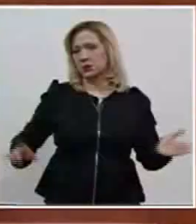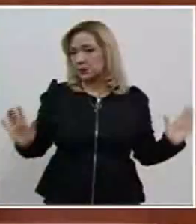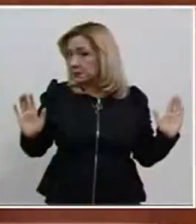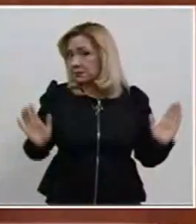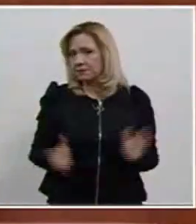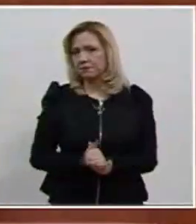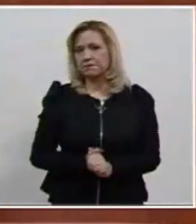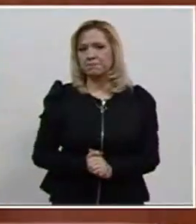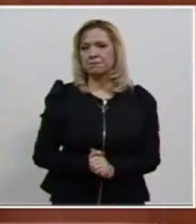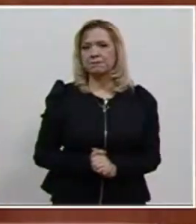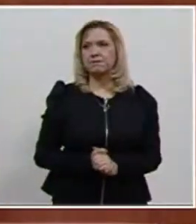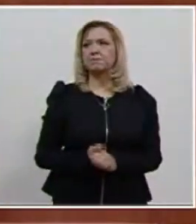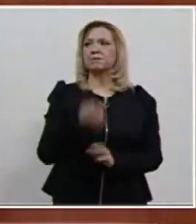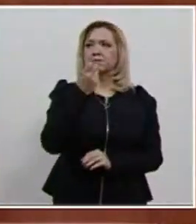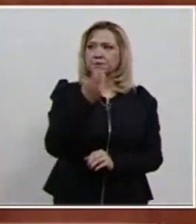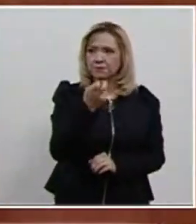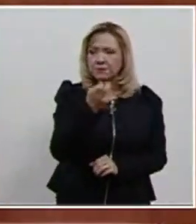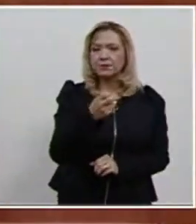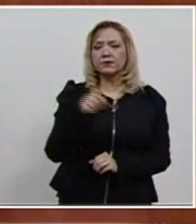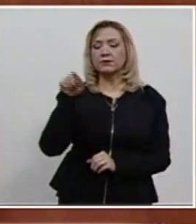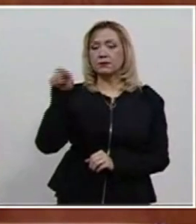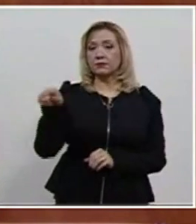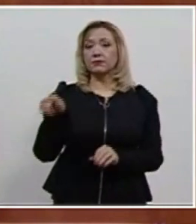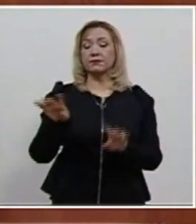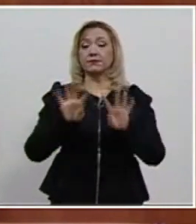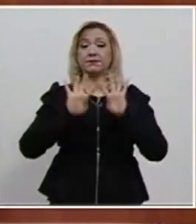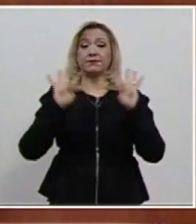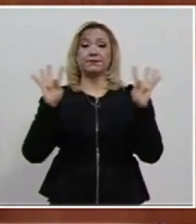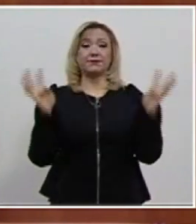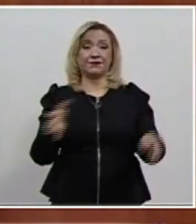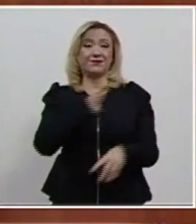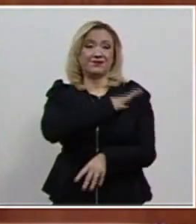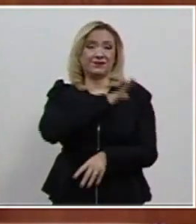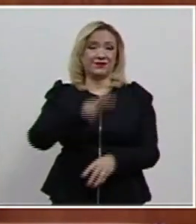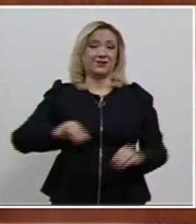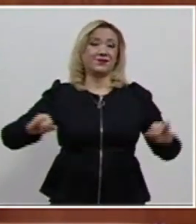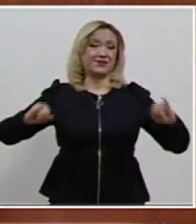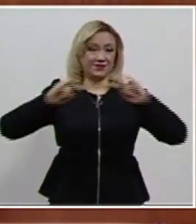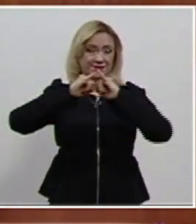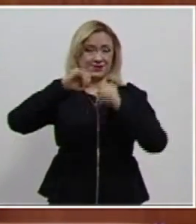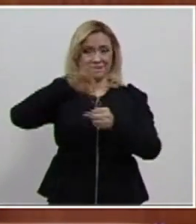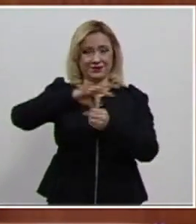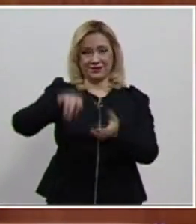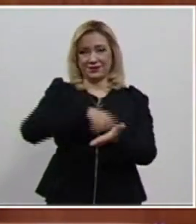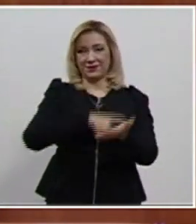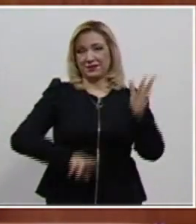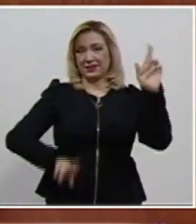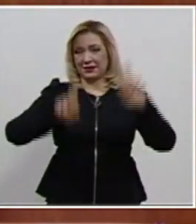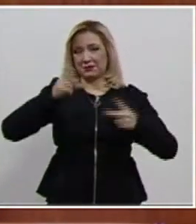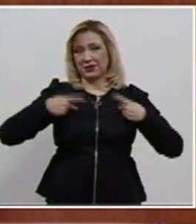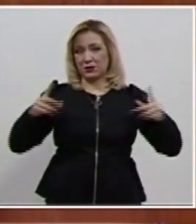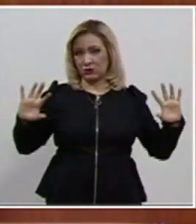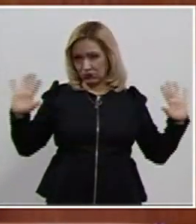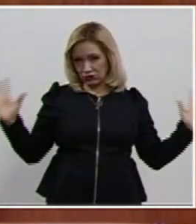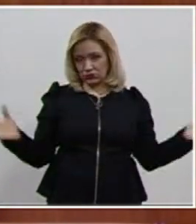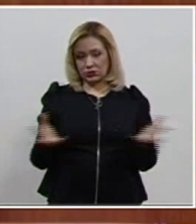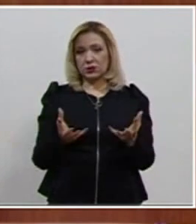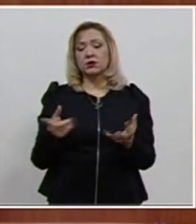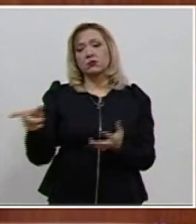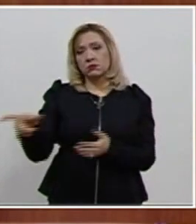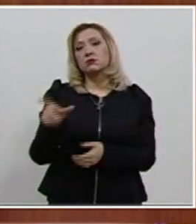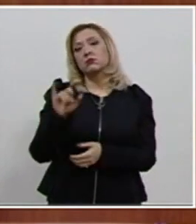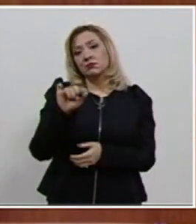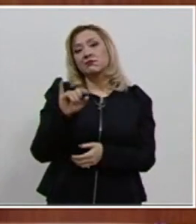En el sentido de que el Consejo General del Instituto Electoral y de Participación Ciudadana de esa entidad federativa tiene